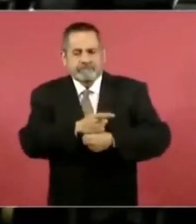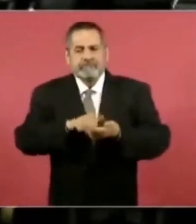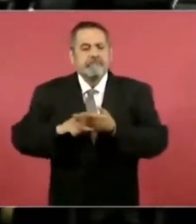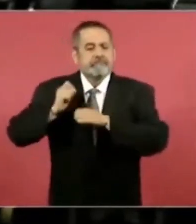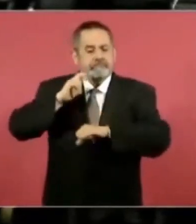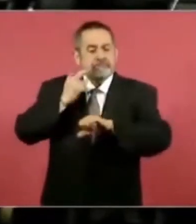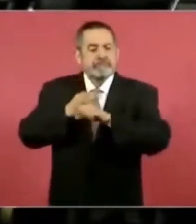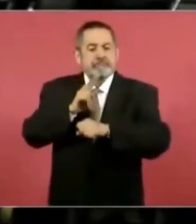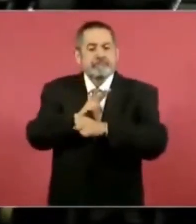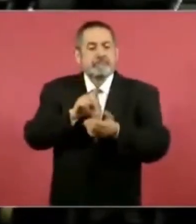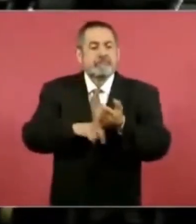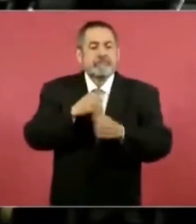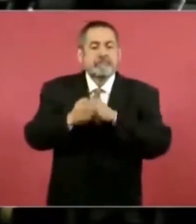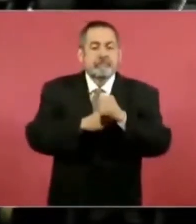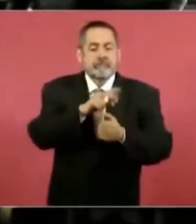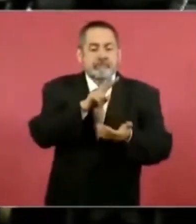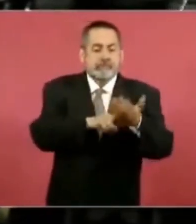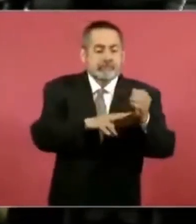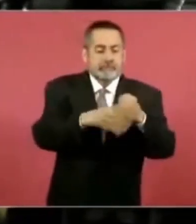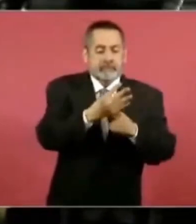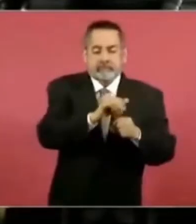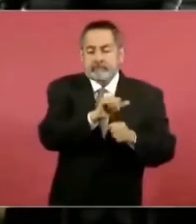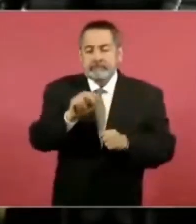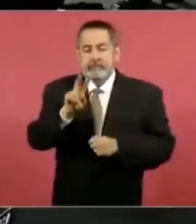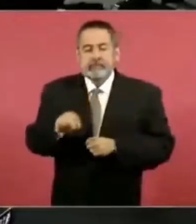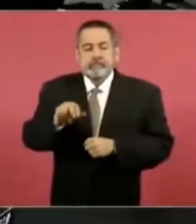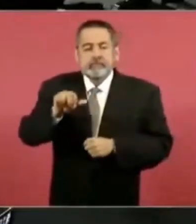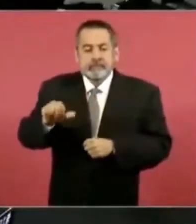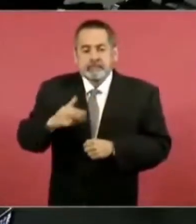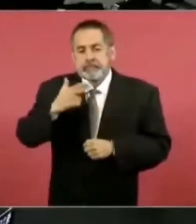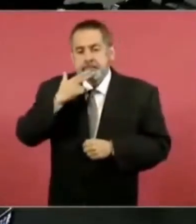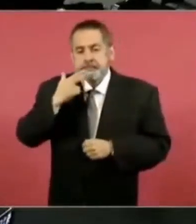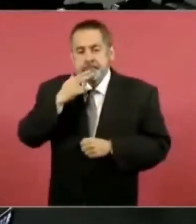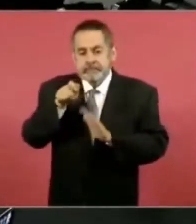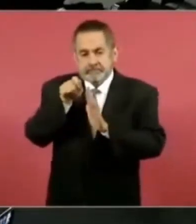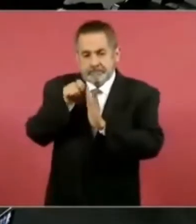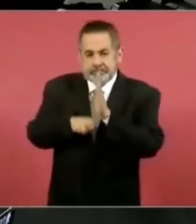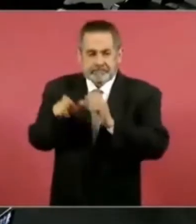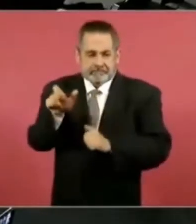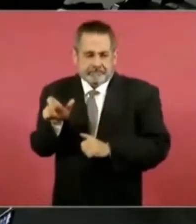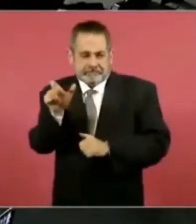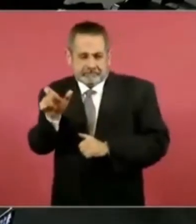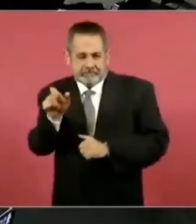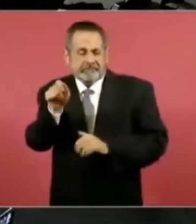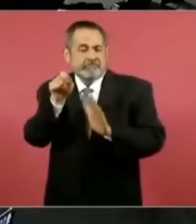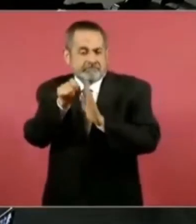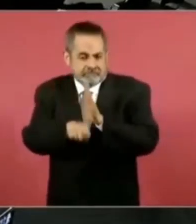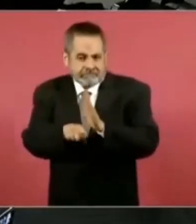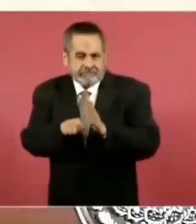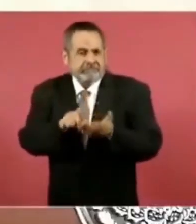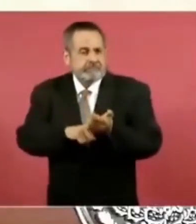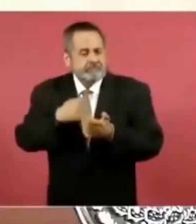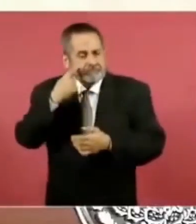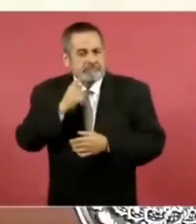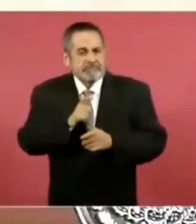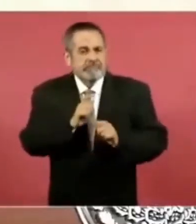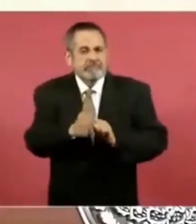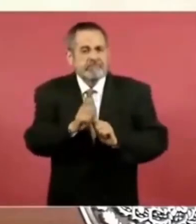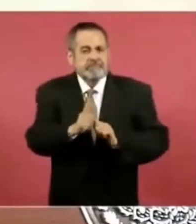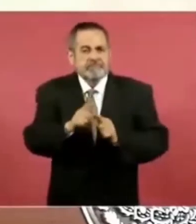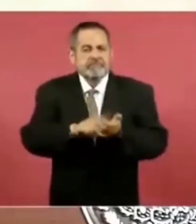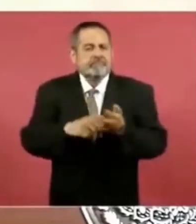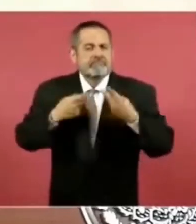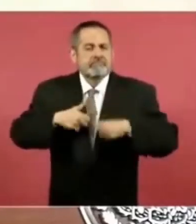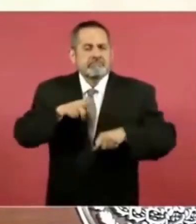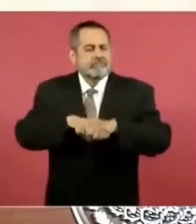de 2014 a 2016 utilizaban estas tarjetas para justamente pagar sus gastos personales.